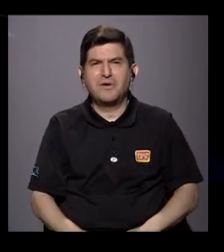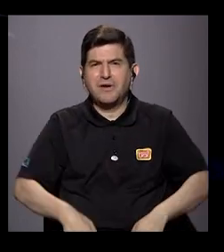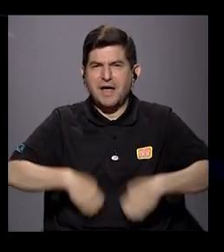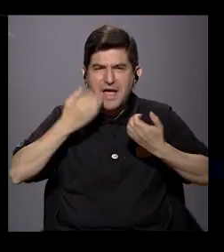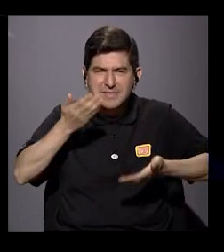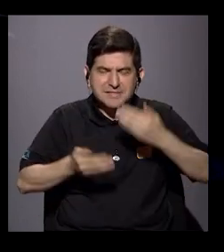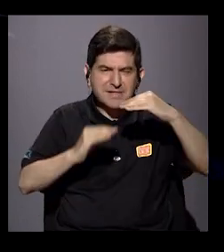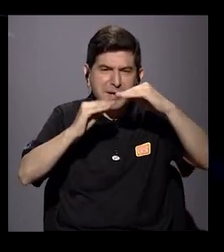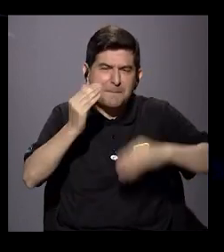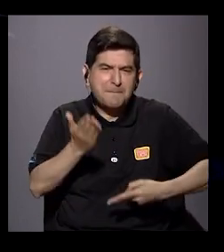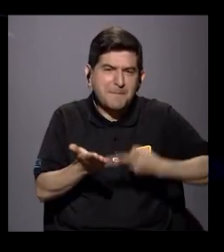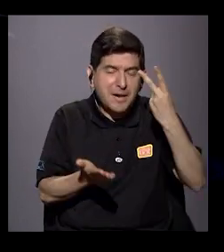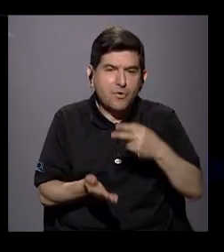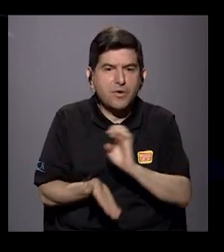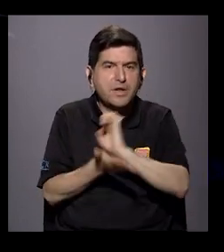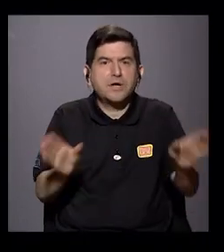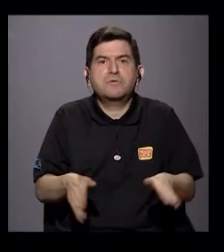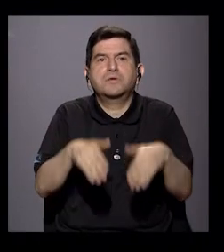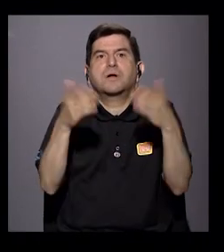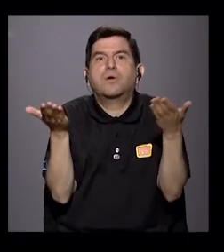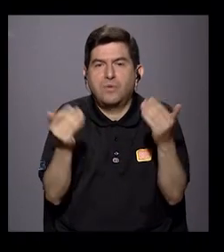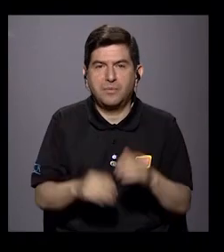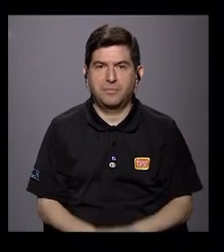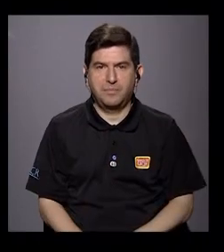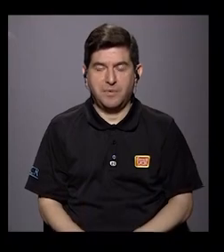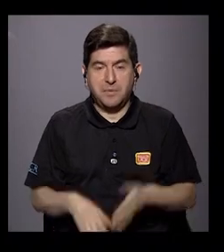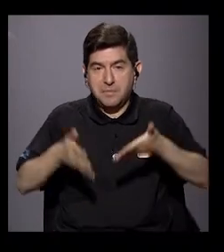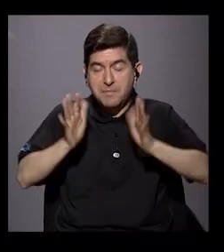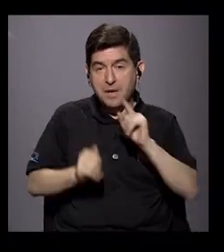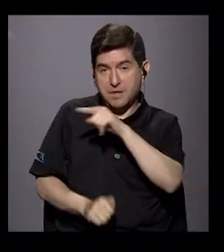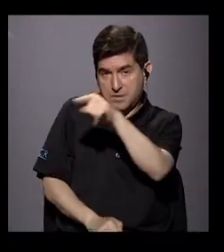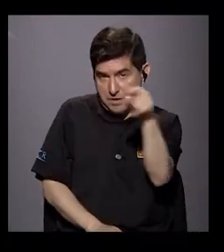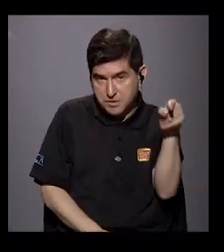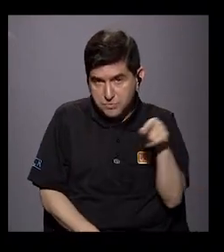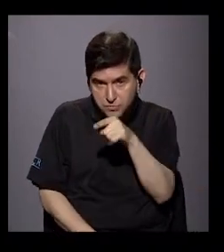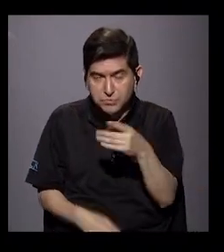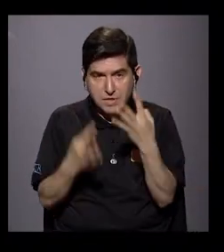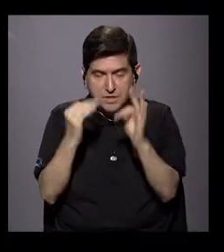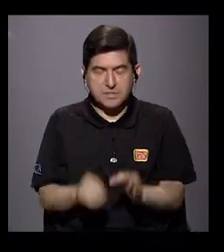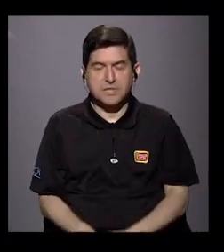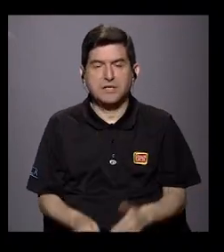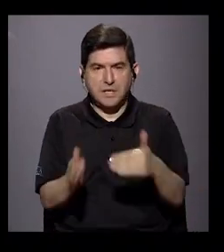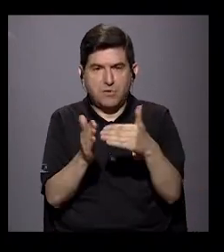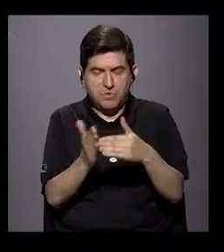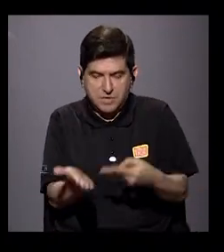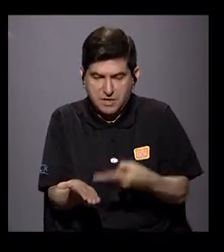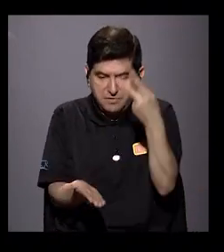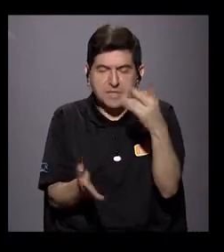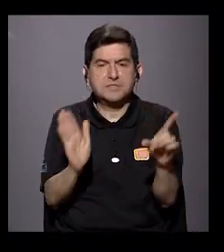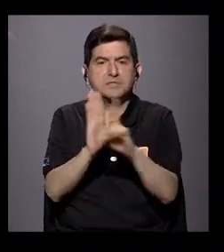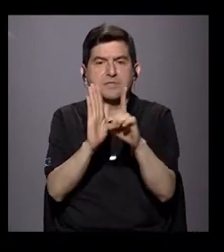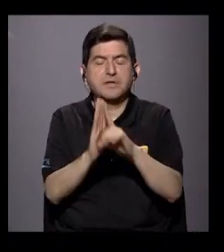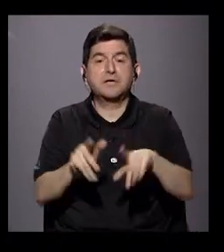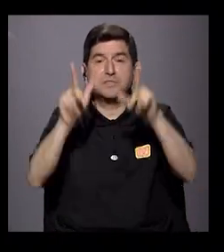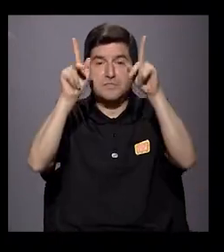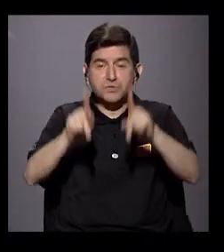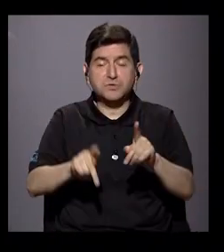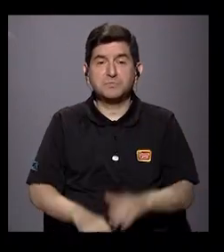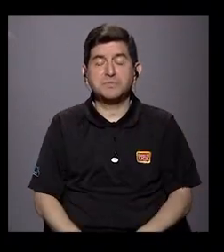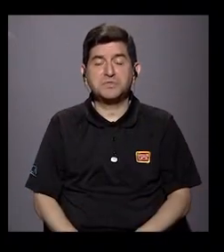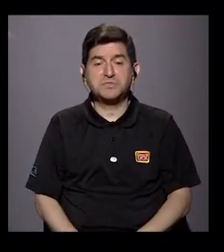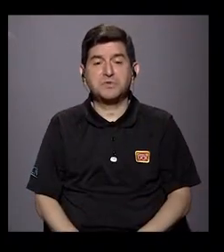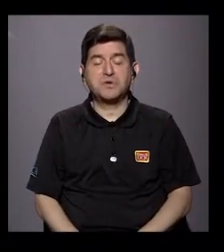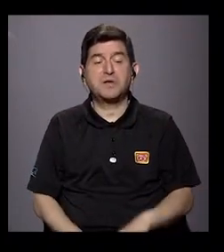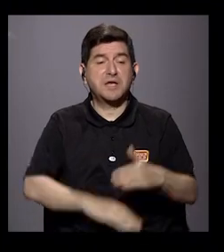menosprecio y cómo lo están tratando de evitar, porque mientras ustedes tratan de reivindicar derechos, hay personas que están